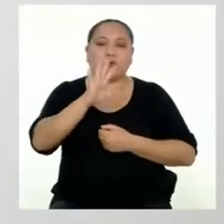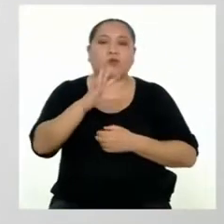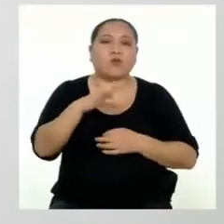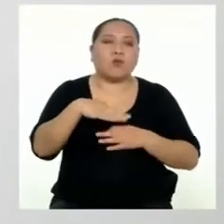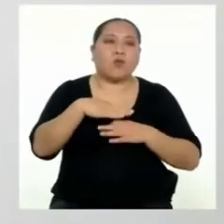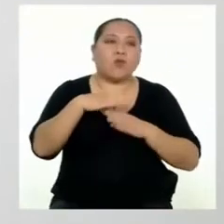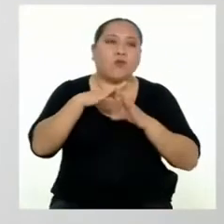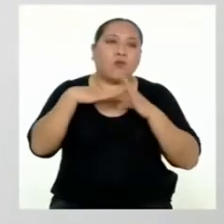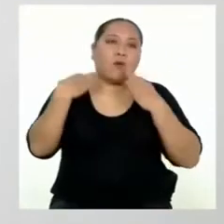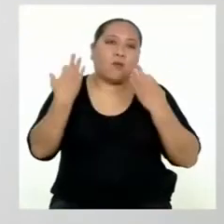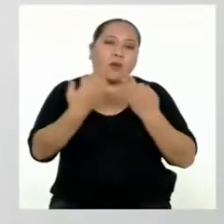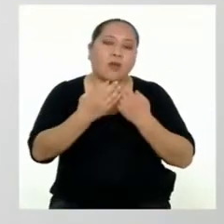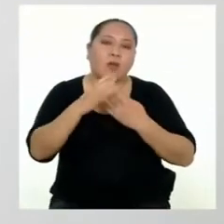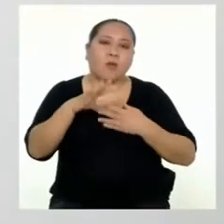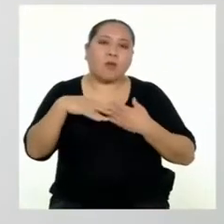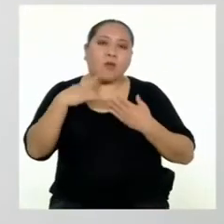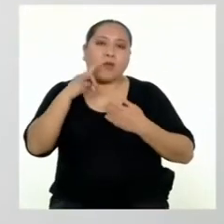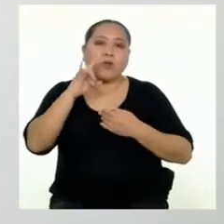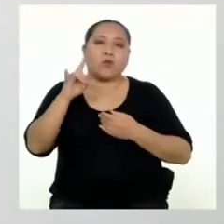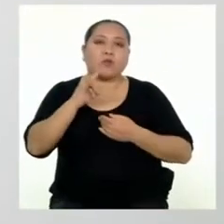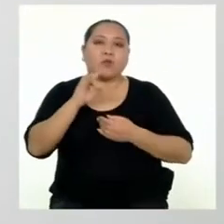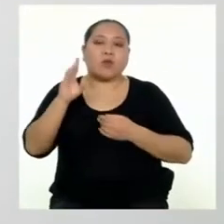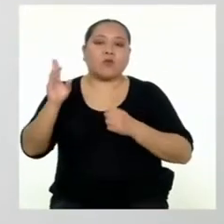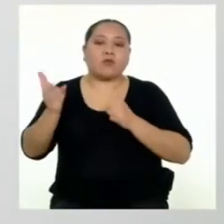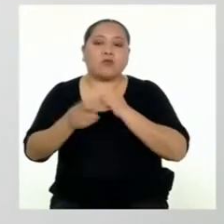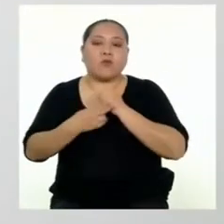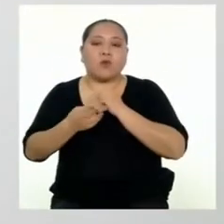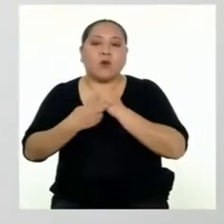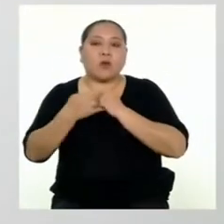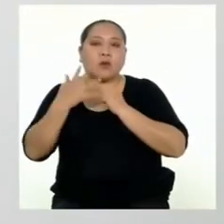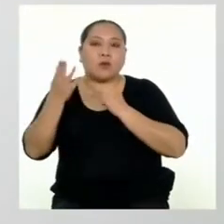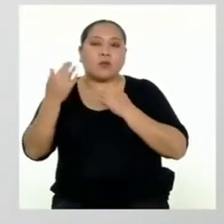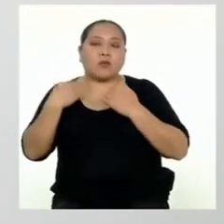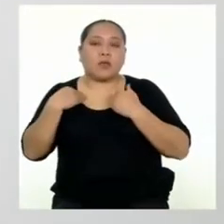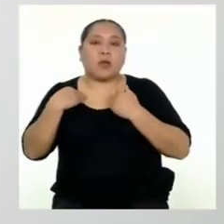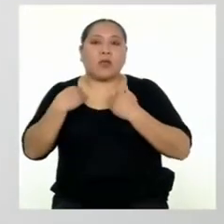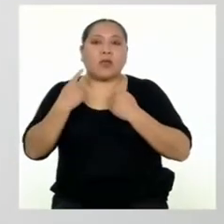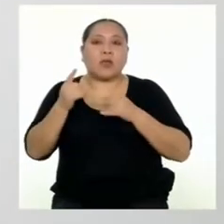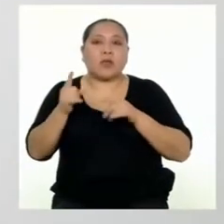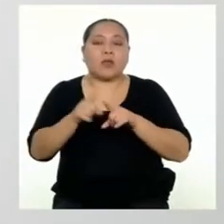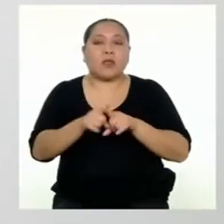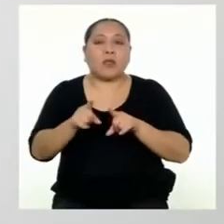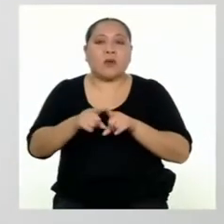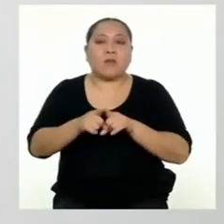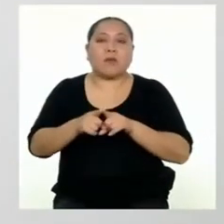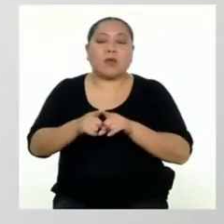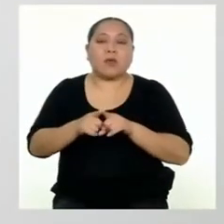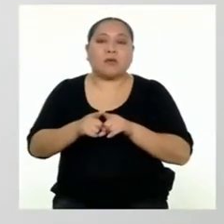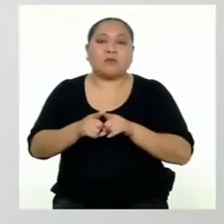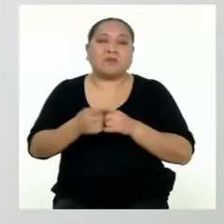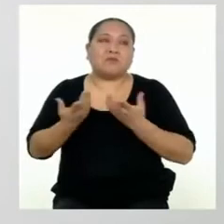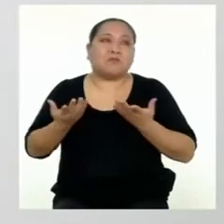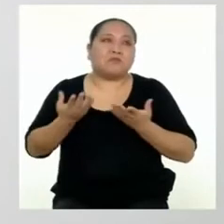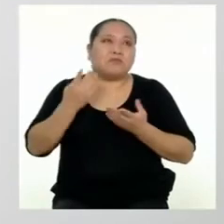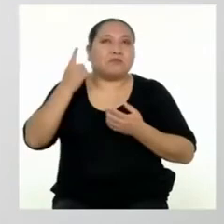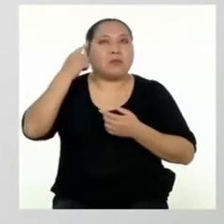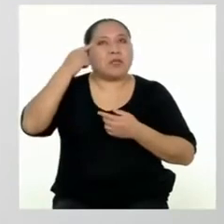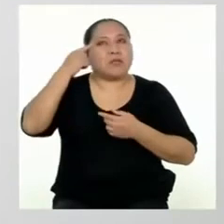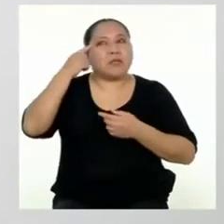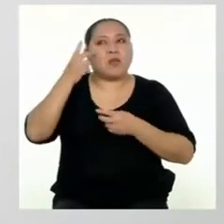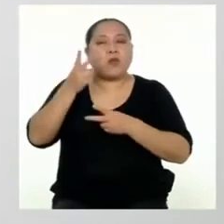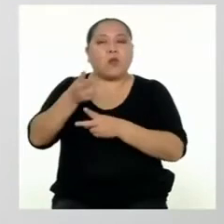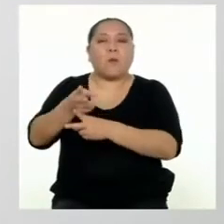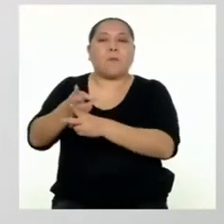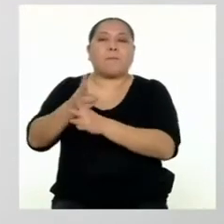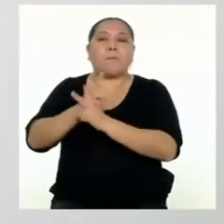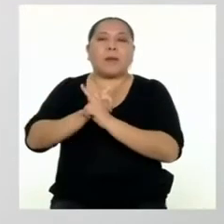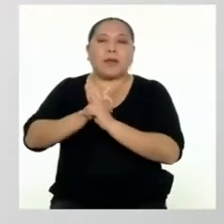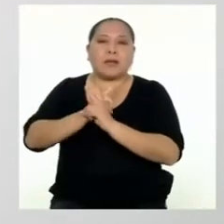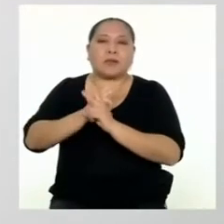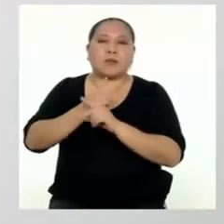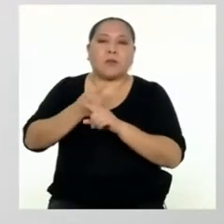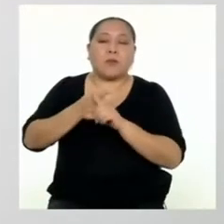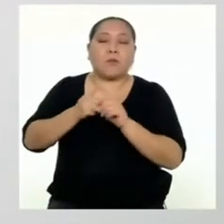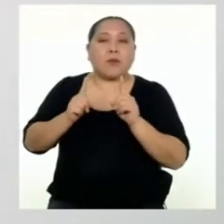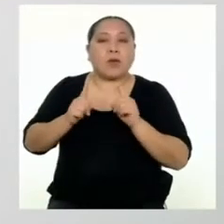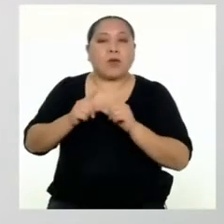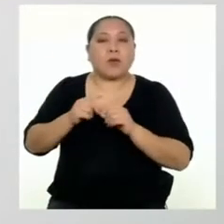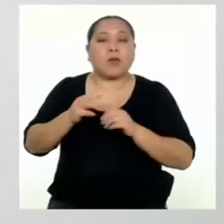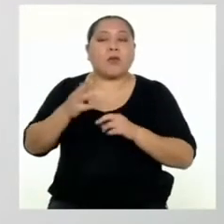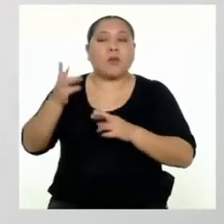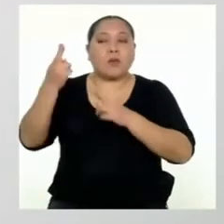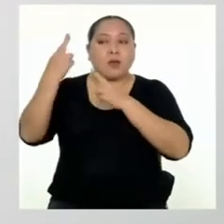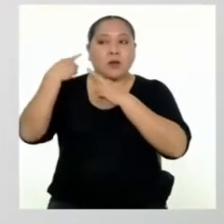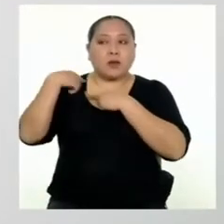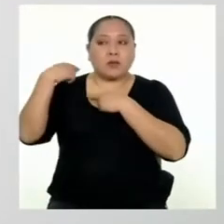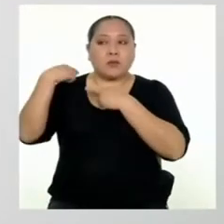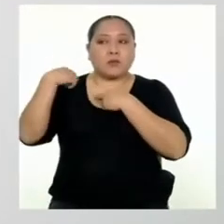familia podría utilizar los ahorros que tiene y además considerar un préstamo. Pero para hacerlo